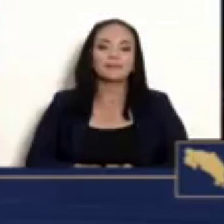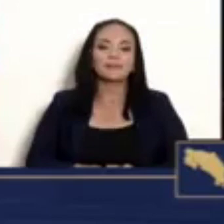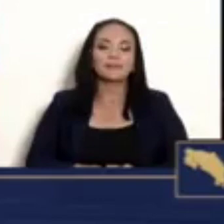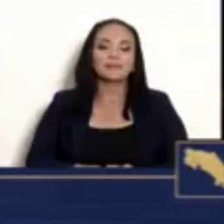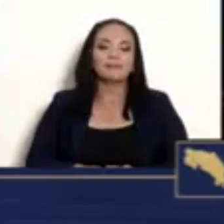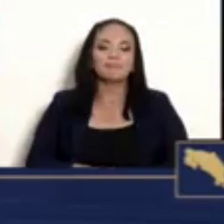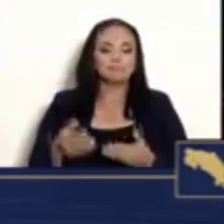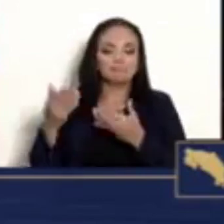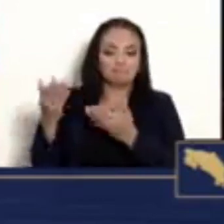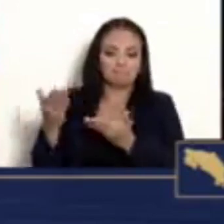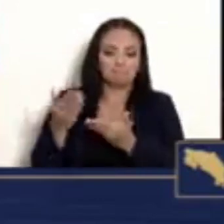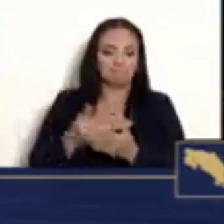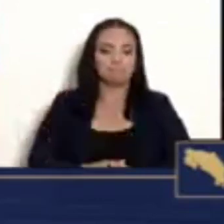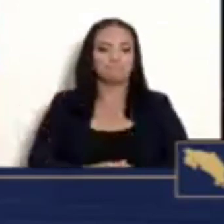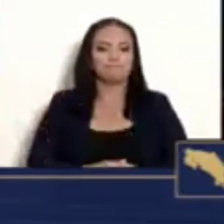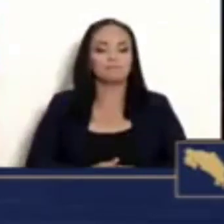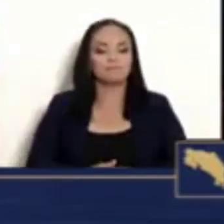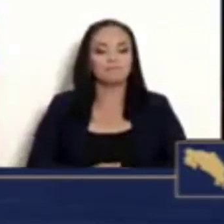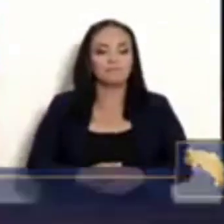Adelante, por favor.